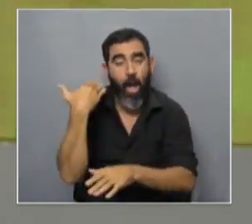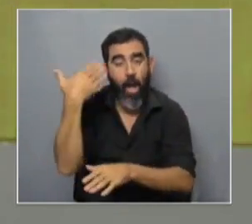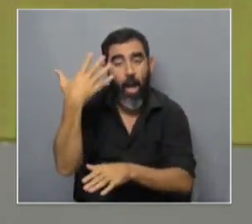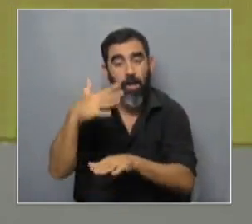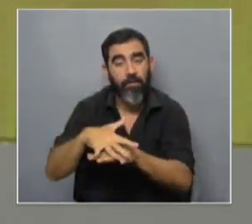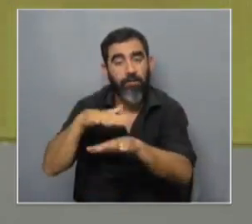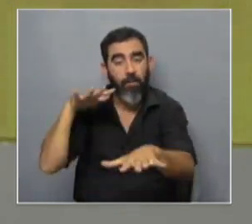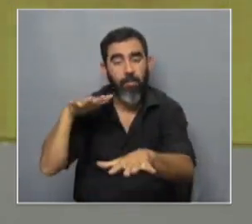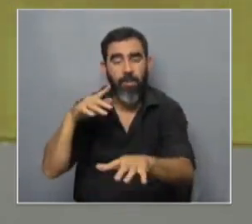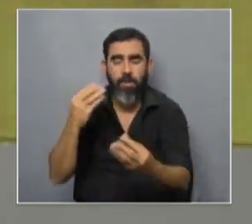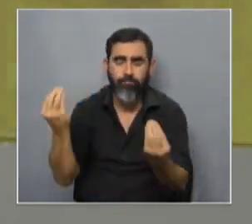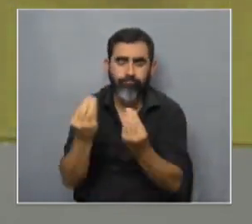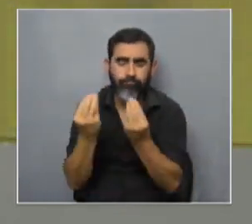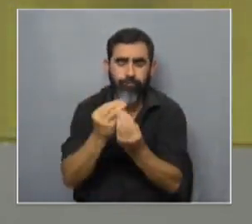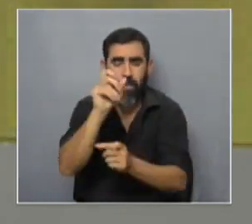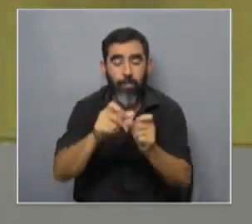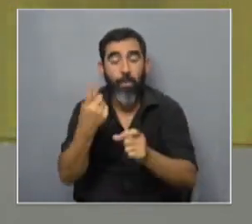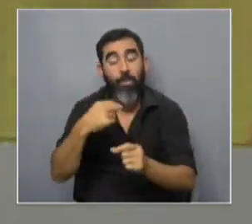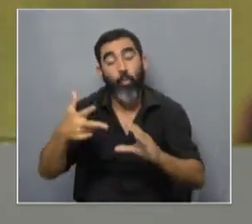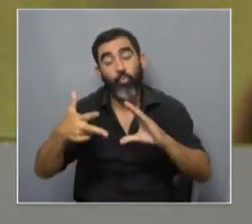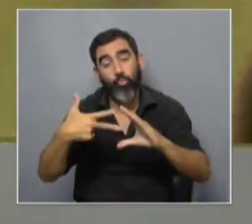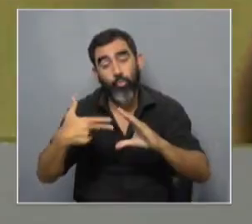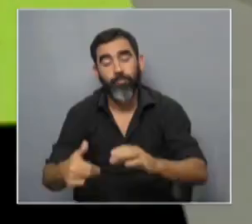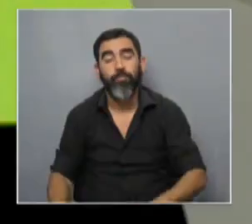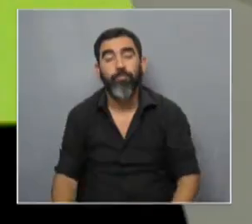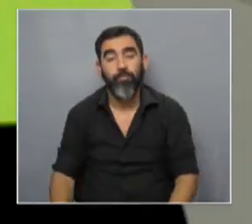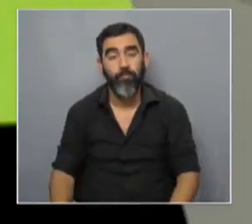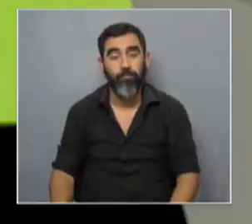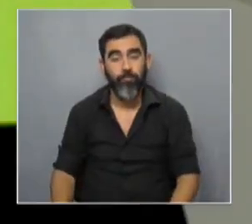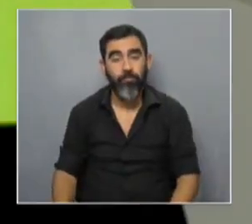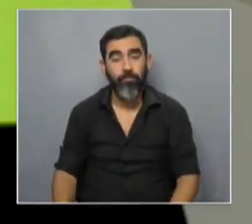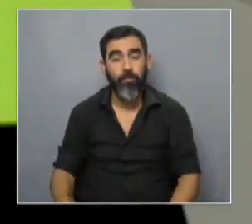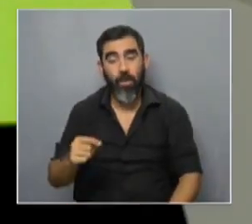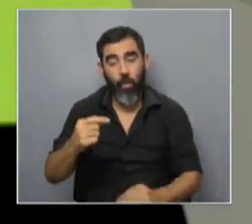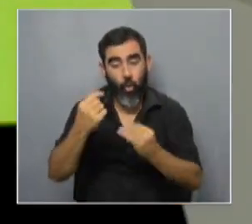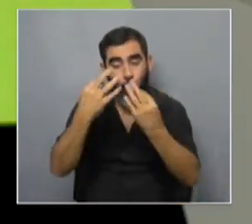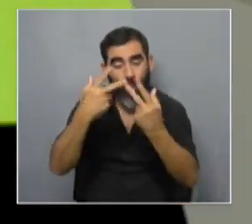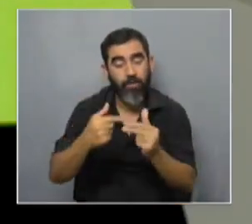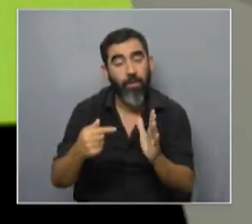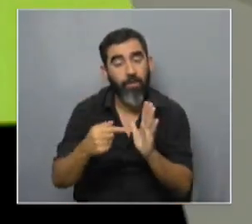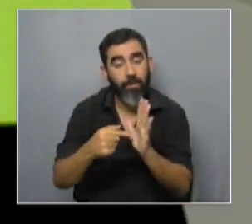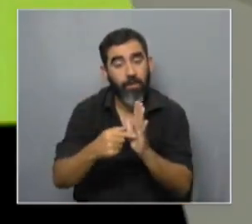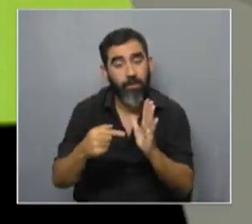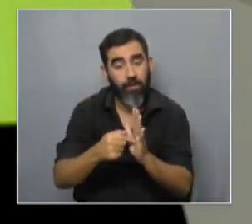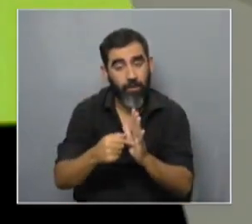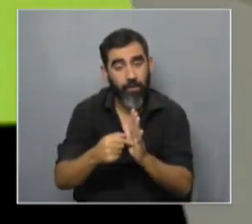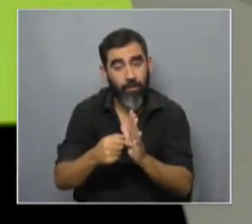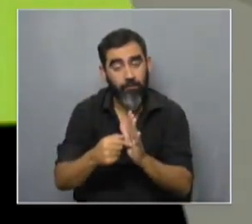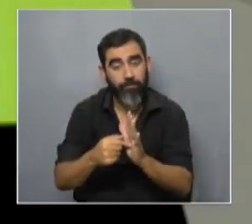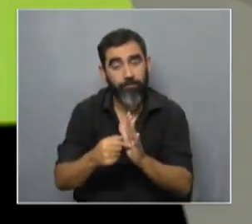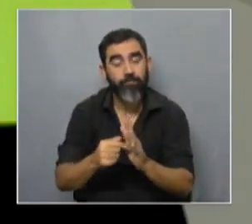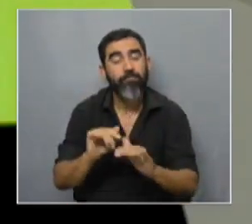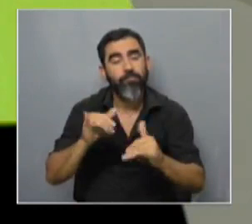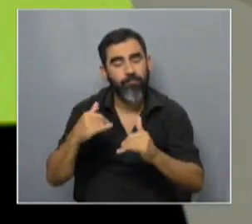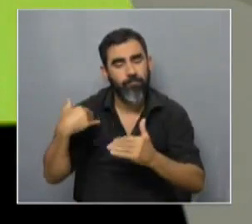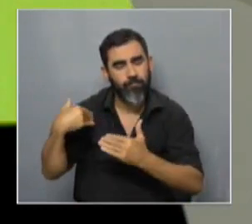multitudinaria en forma virtual está bien allí se conforma bueno la directiva se le da un rumba que ya